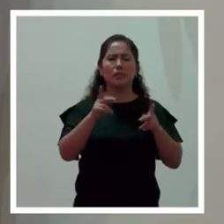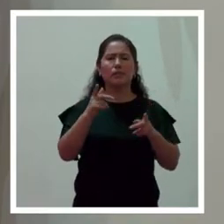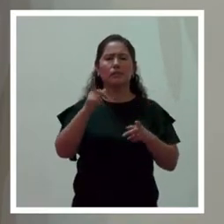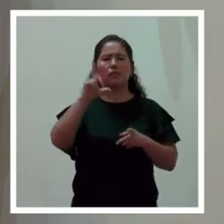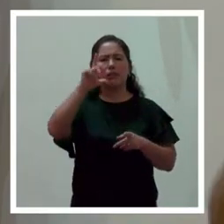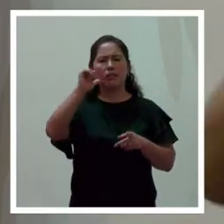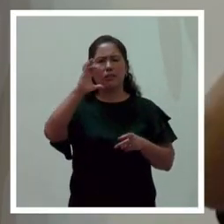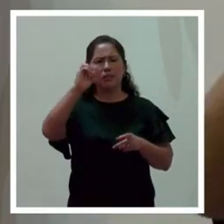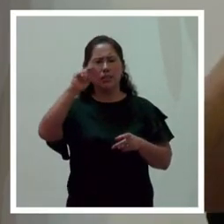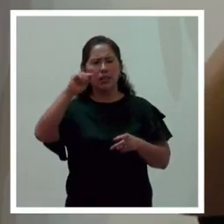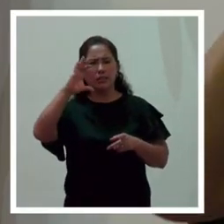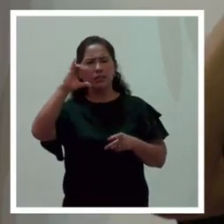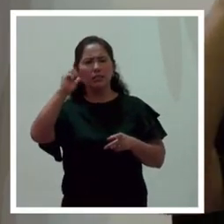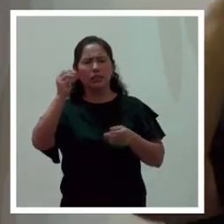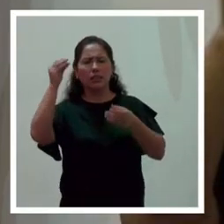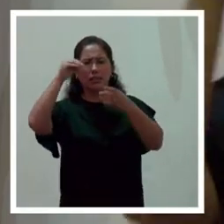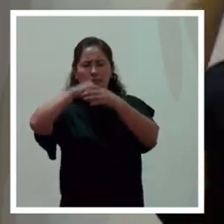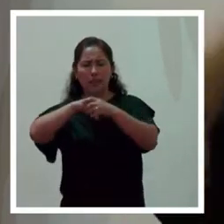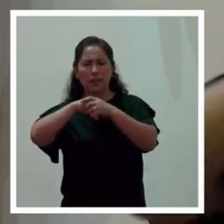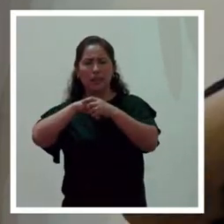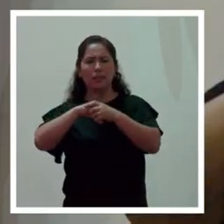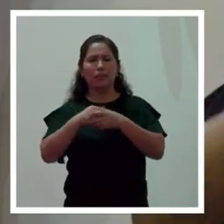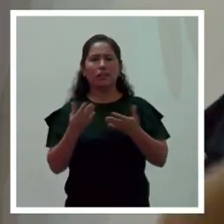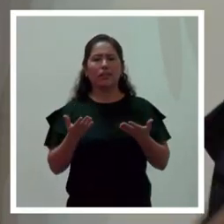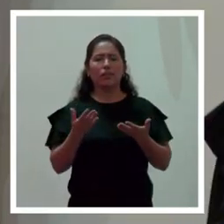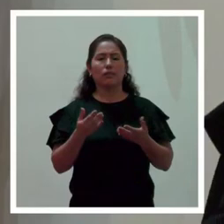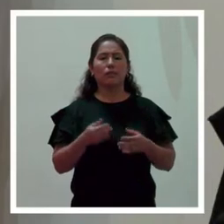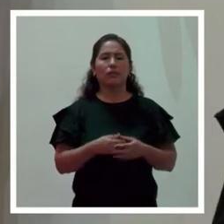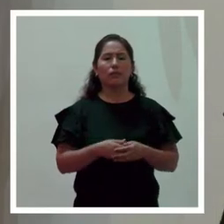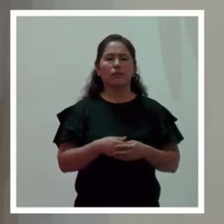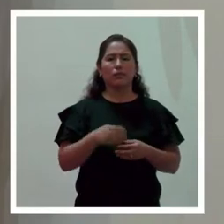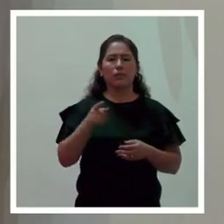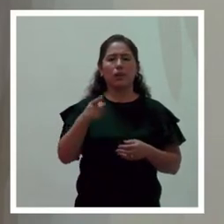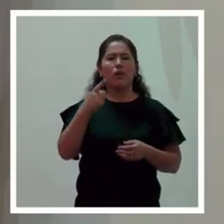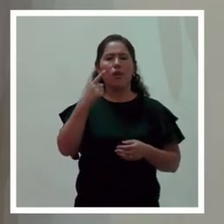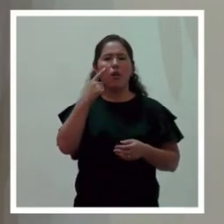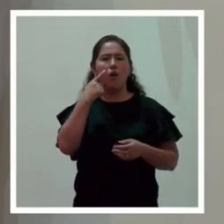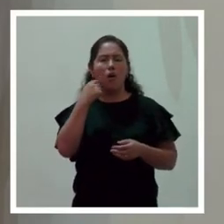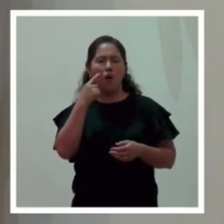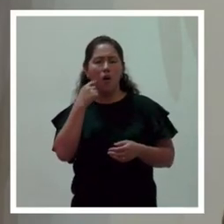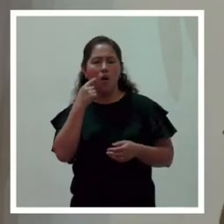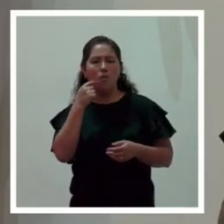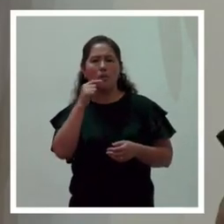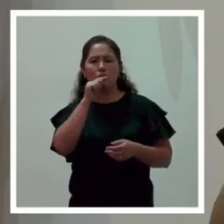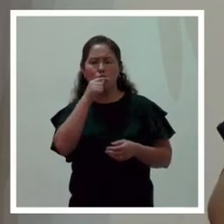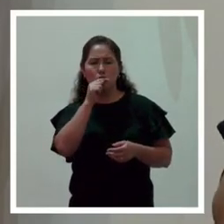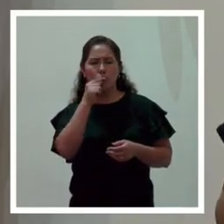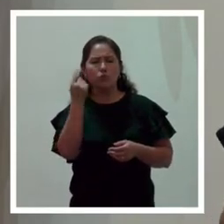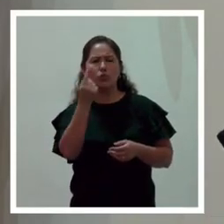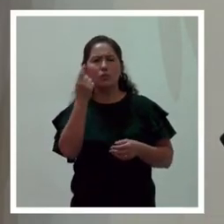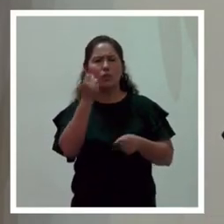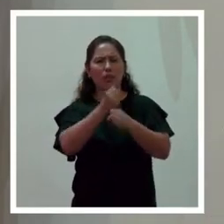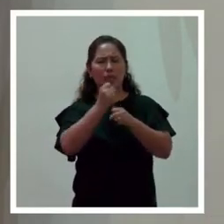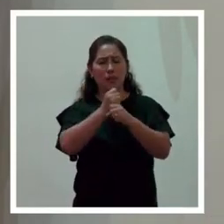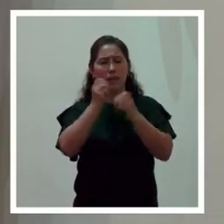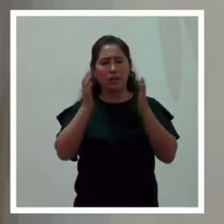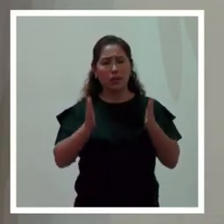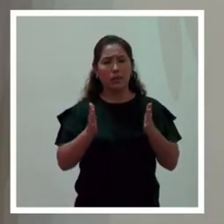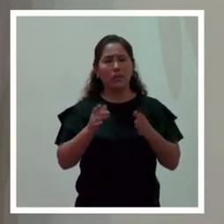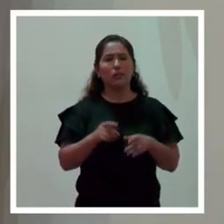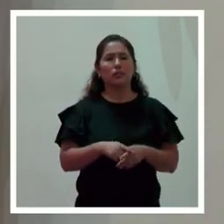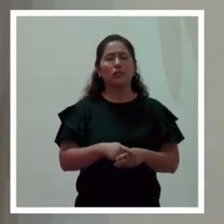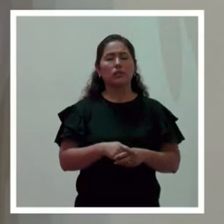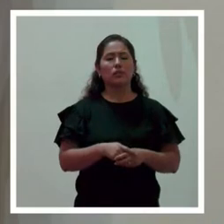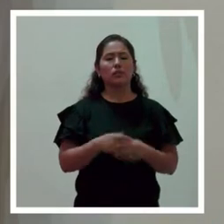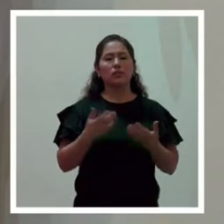enmarcados dentro de los varones y mujeres, no solamente como trabajadores, sino